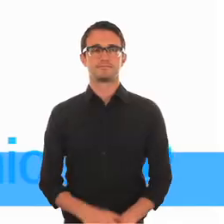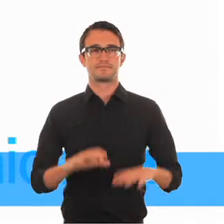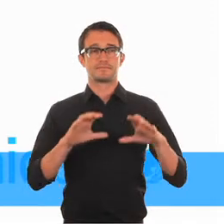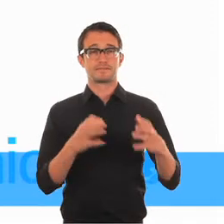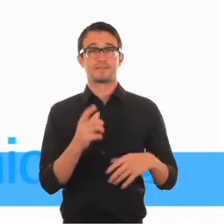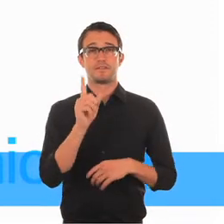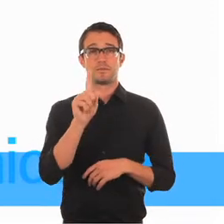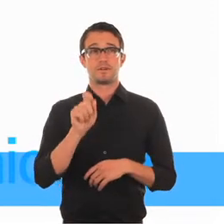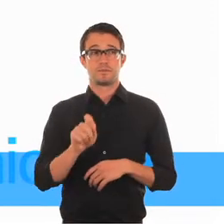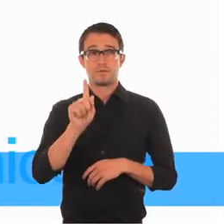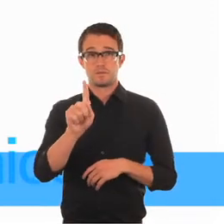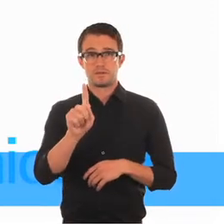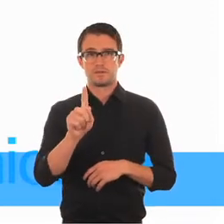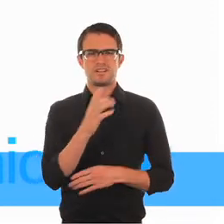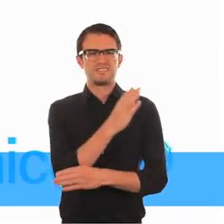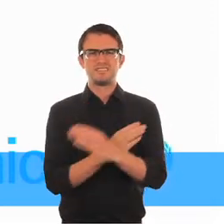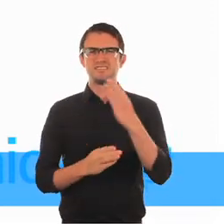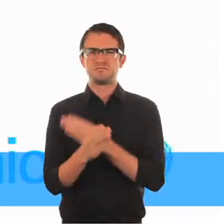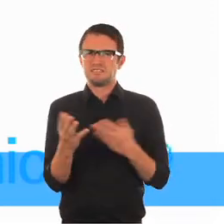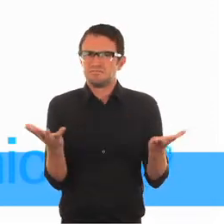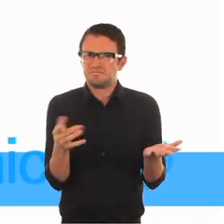Lección 1. ¿Qué es la discapacidad?